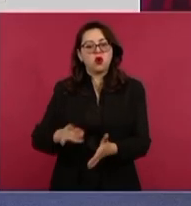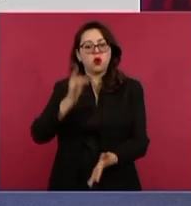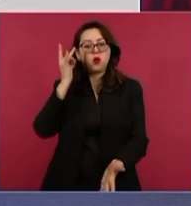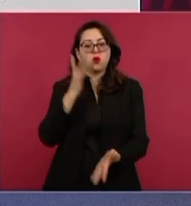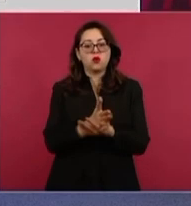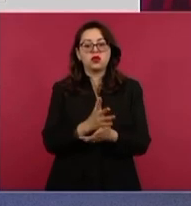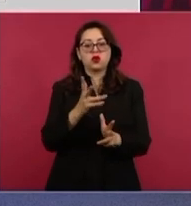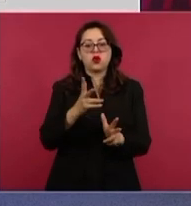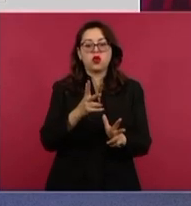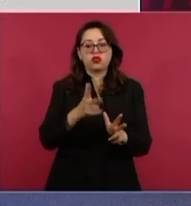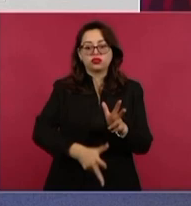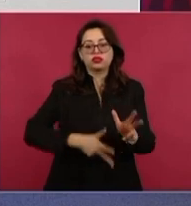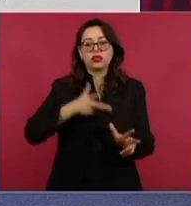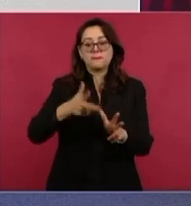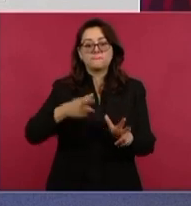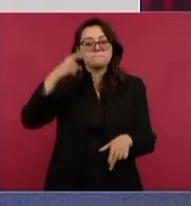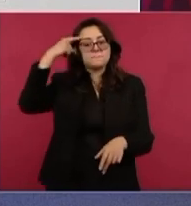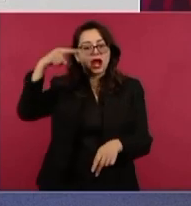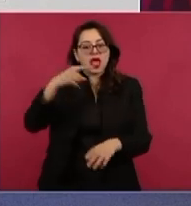acá arriba el chepe,